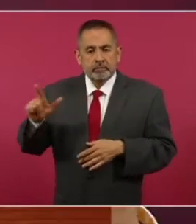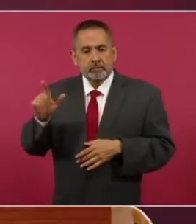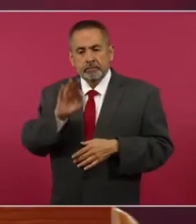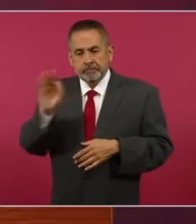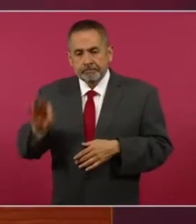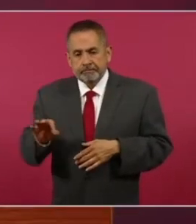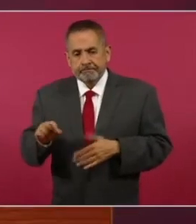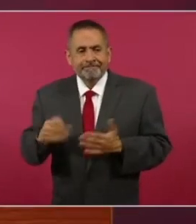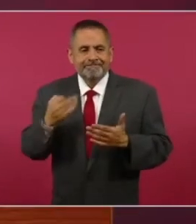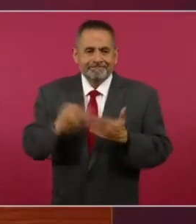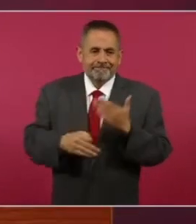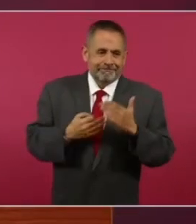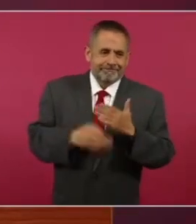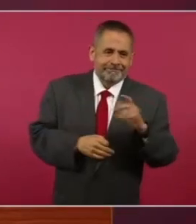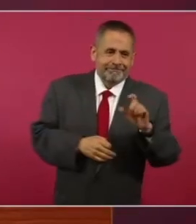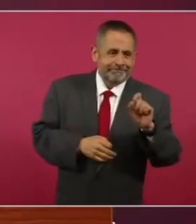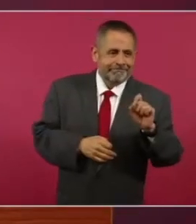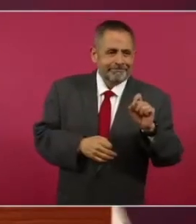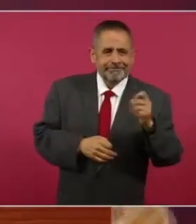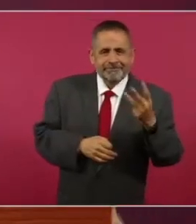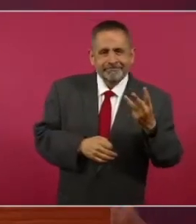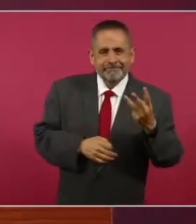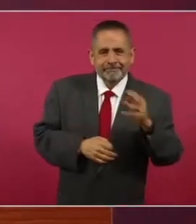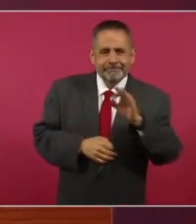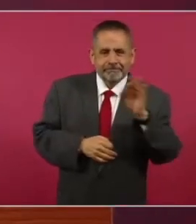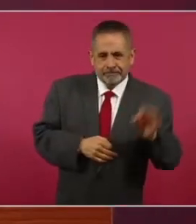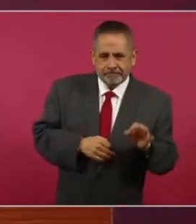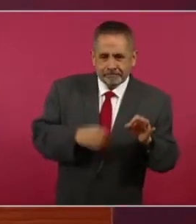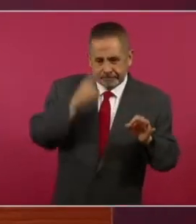de receta totalmente cubierta.